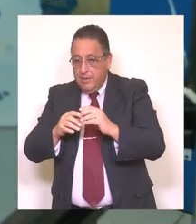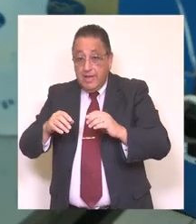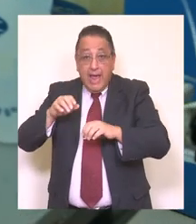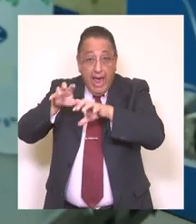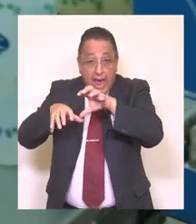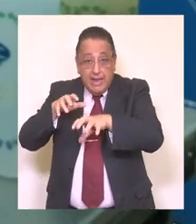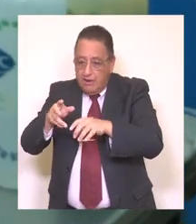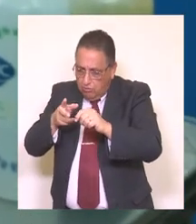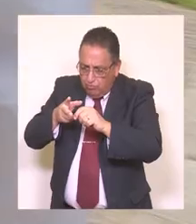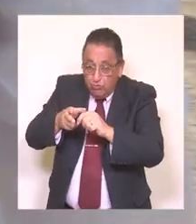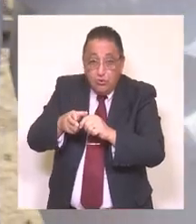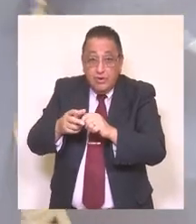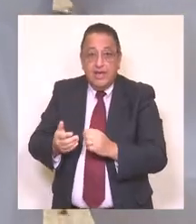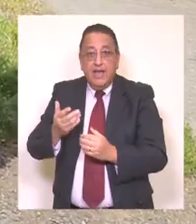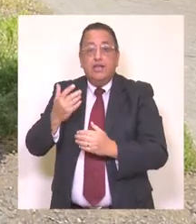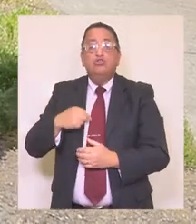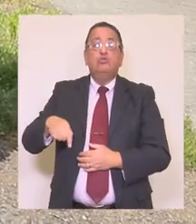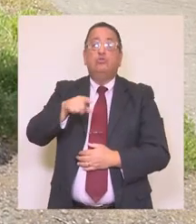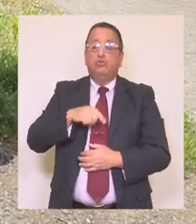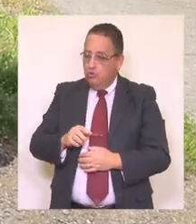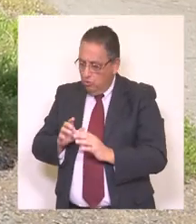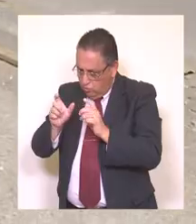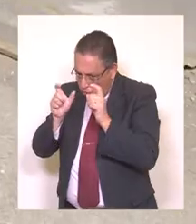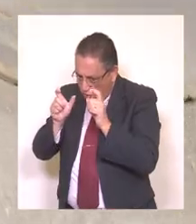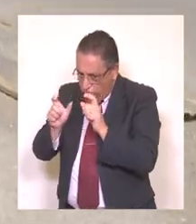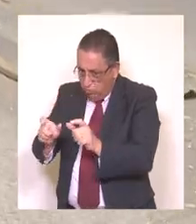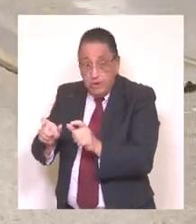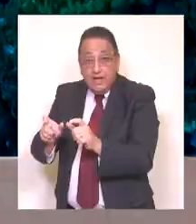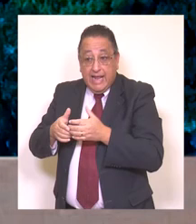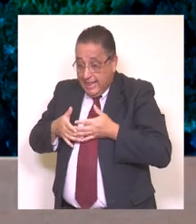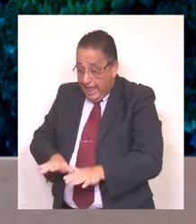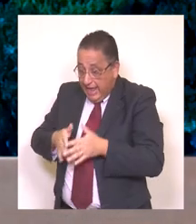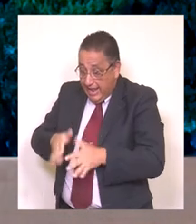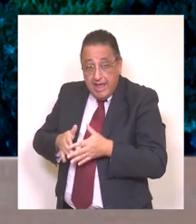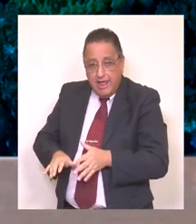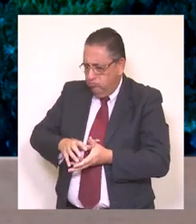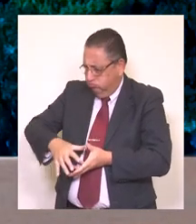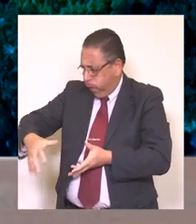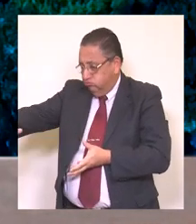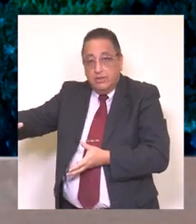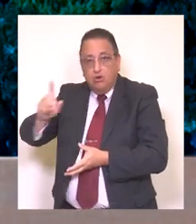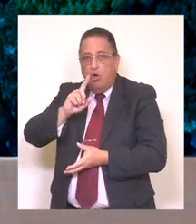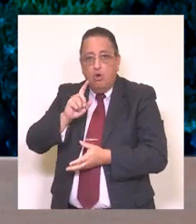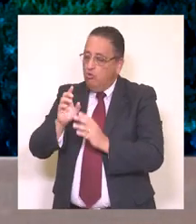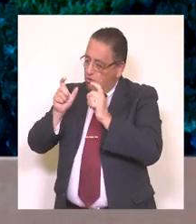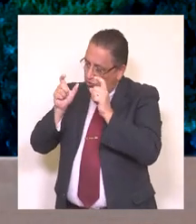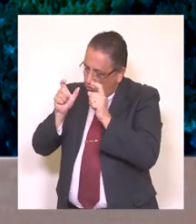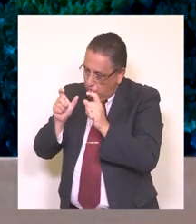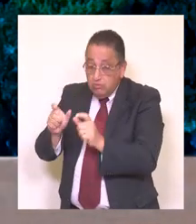esterilizaciones en nuestra comuna. Eso nos permite, de una u otra manera, controlar la natalidad de